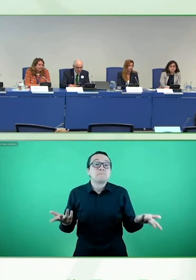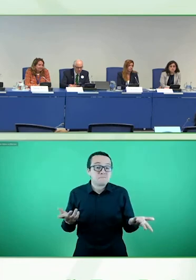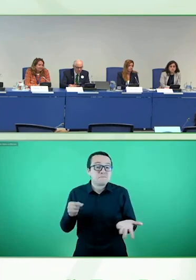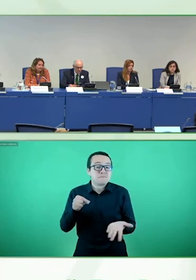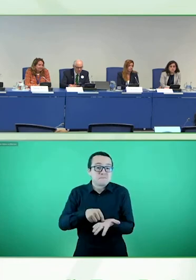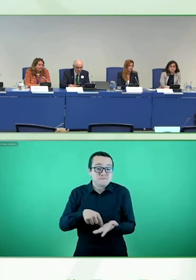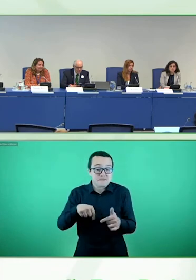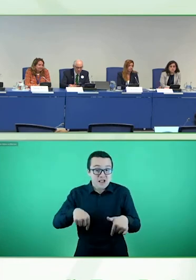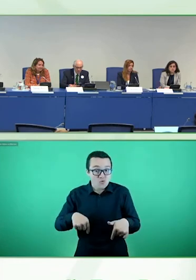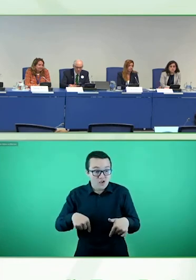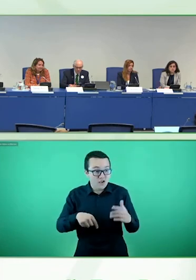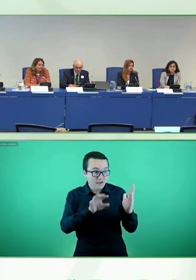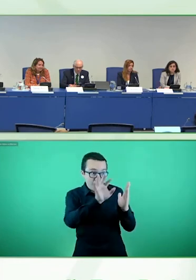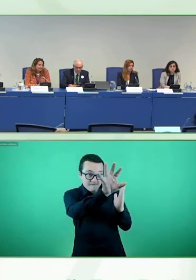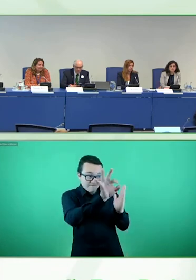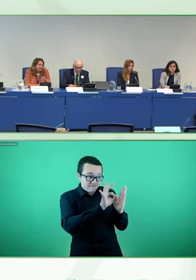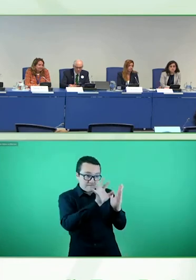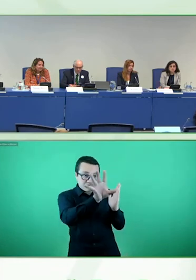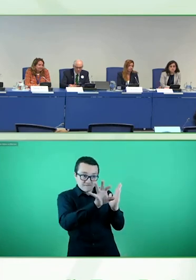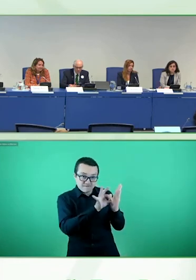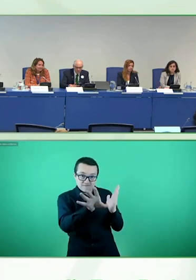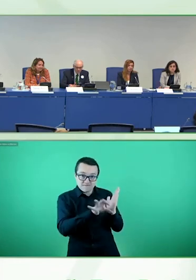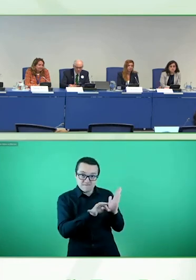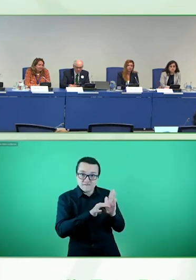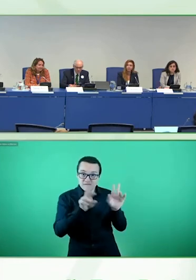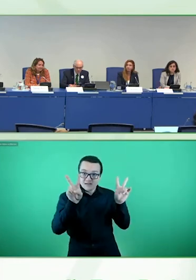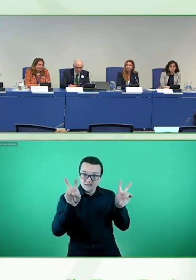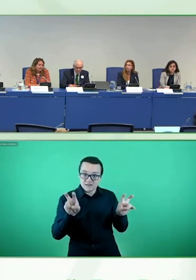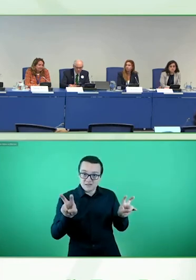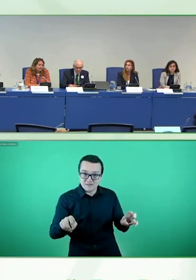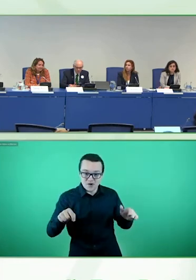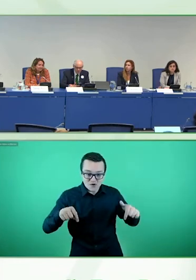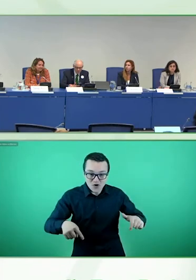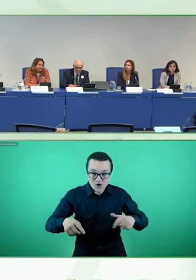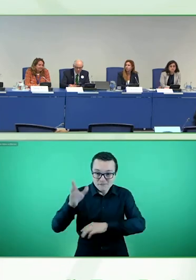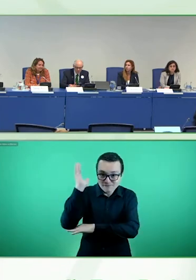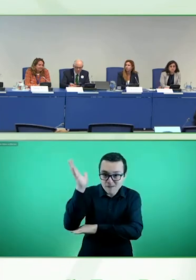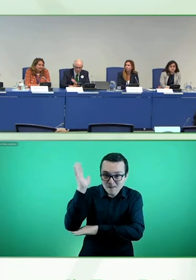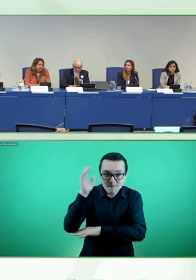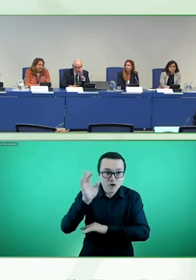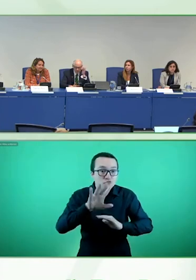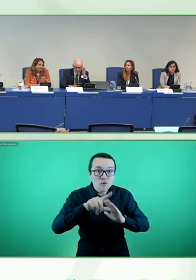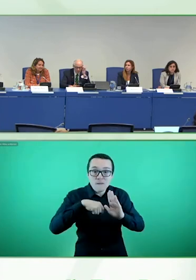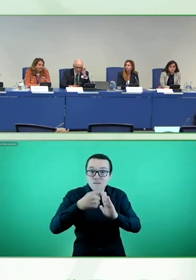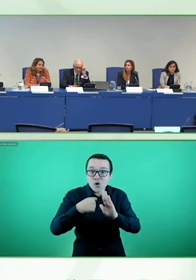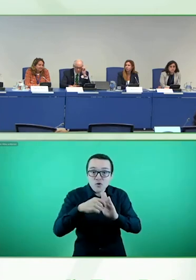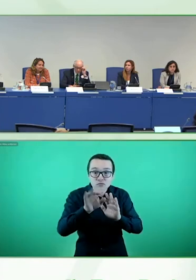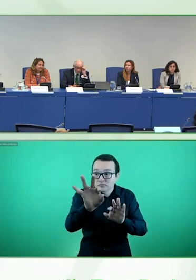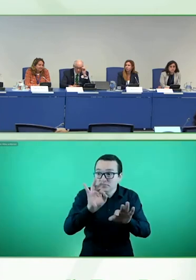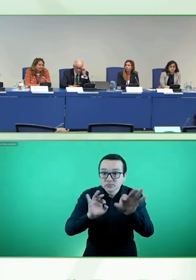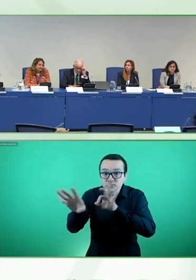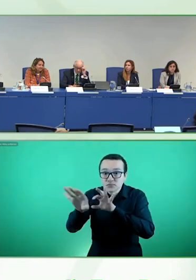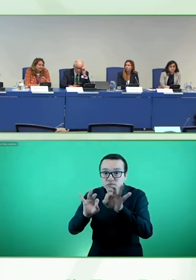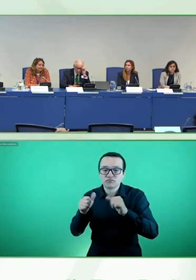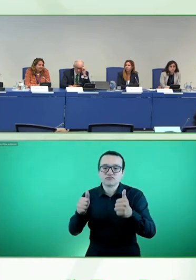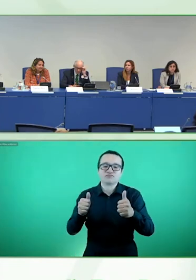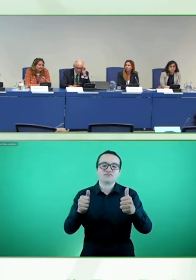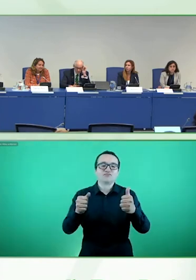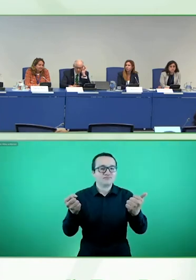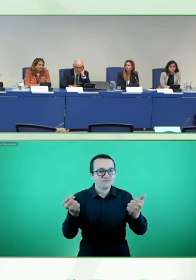mi enhorabuena a todos aquellos proyectos que han sido seleccionados como buenas prácticas para estos ámbitos.